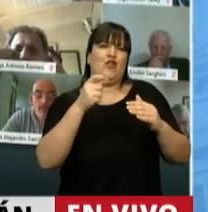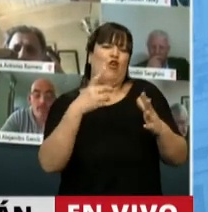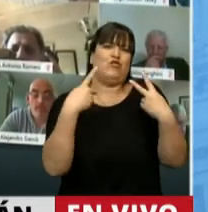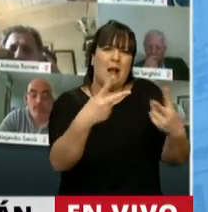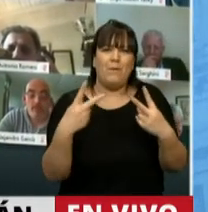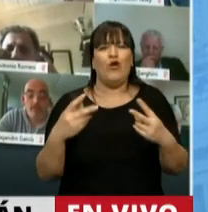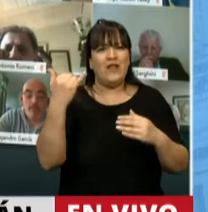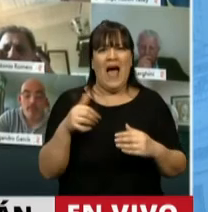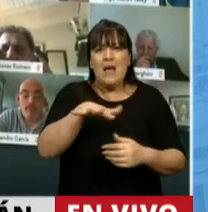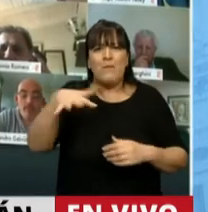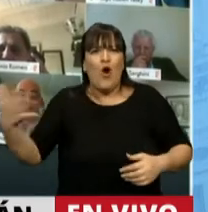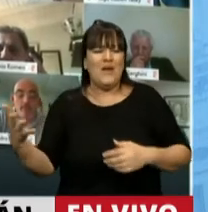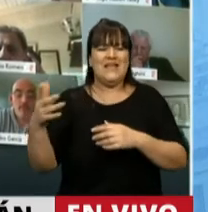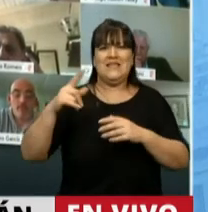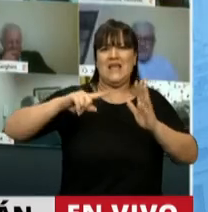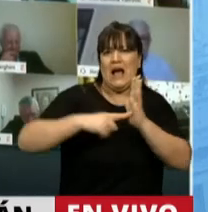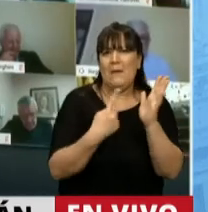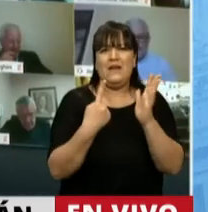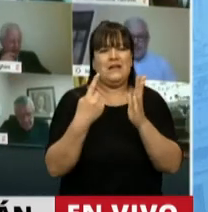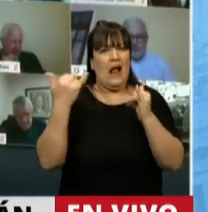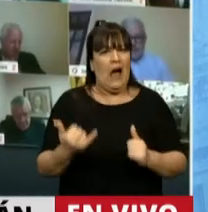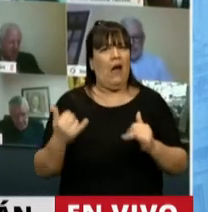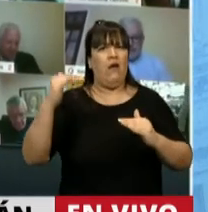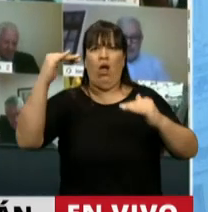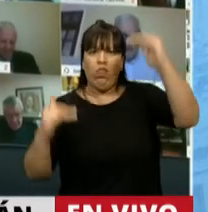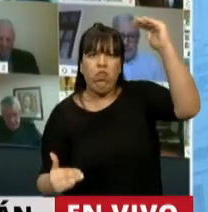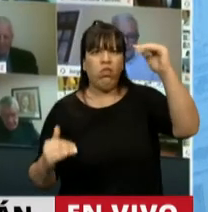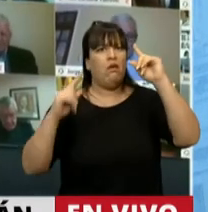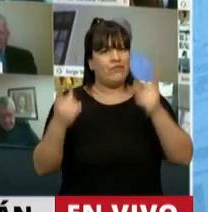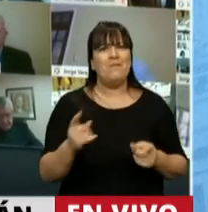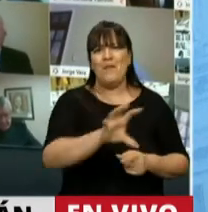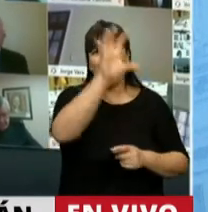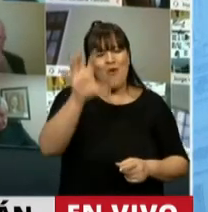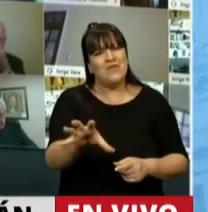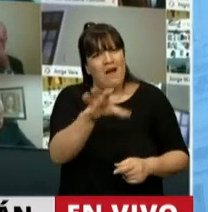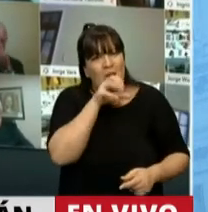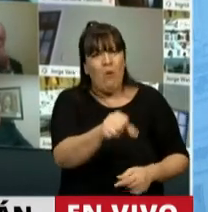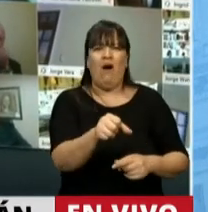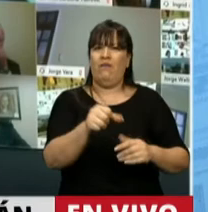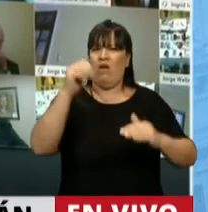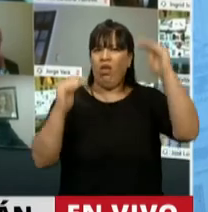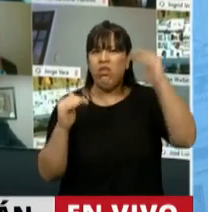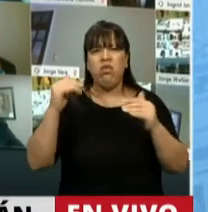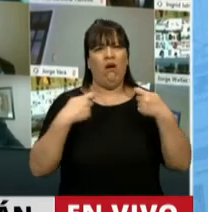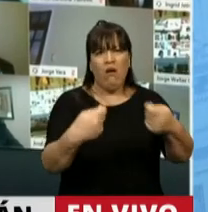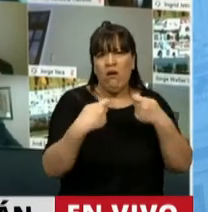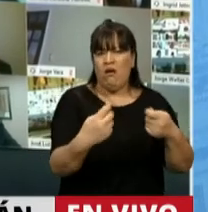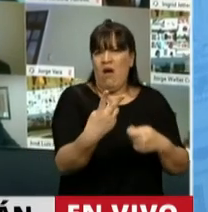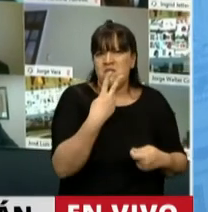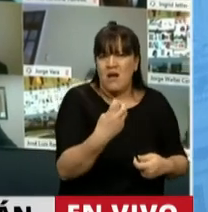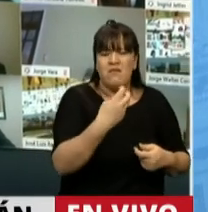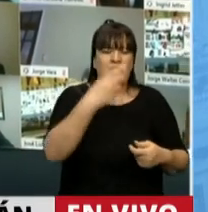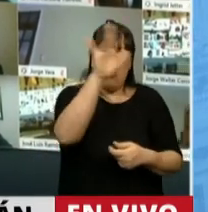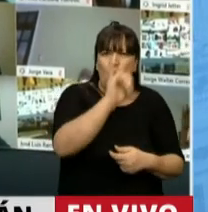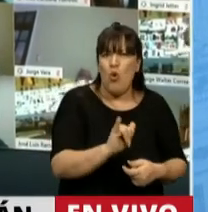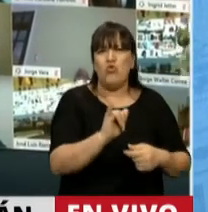ALBA y el interior. Ya bastante tenemos el interior con la simetría que existe en el costo de energía entre el ALBA y el